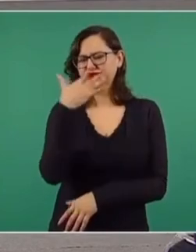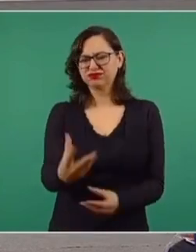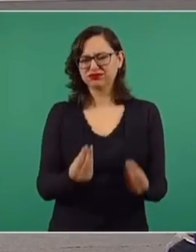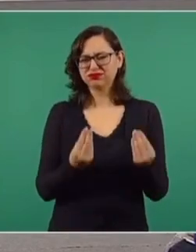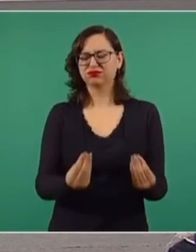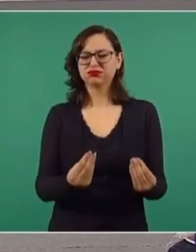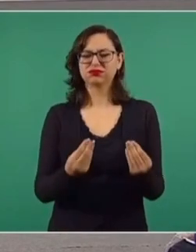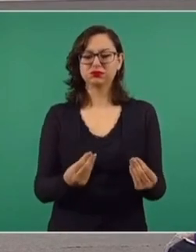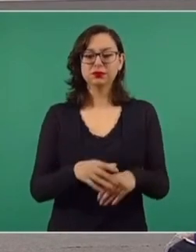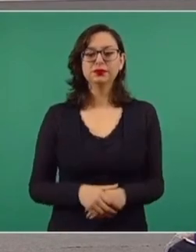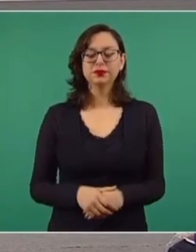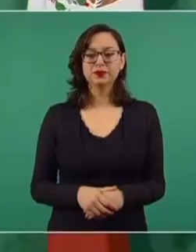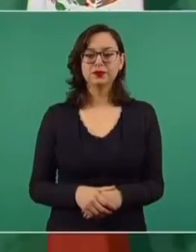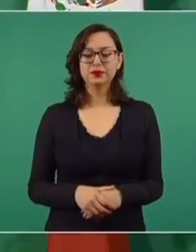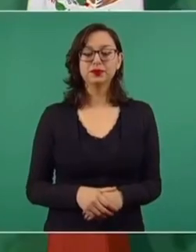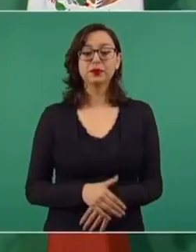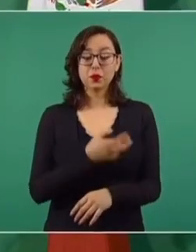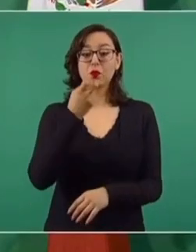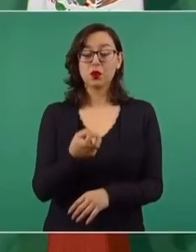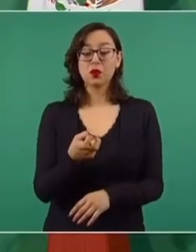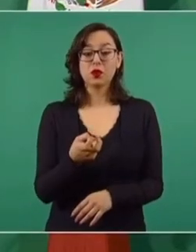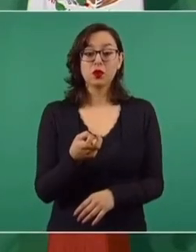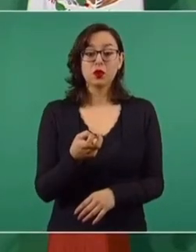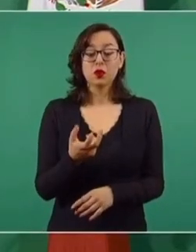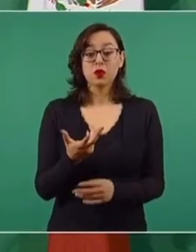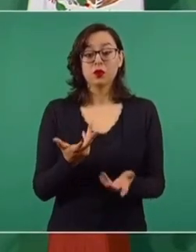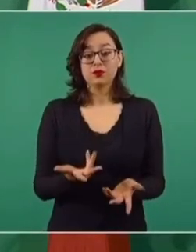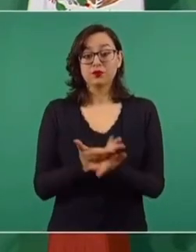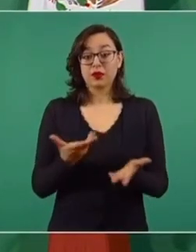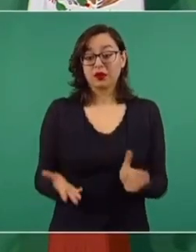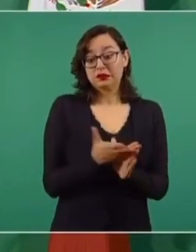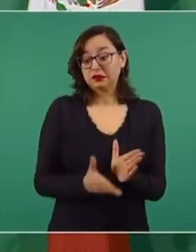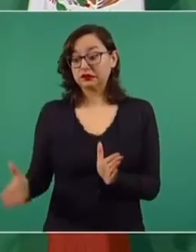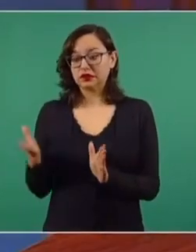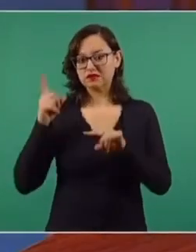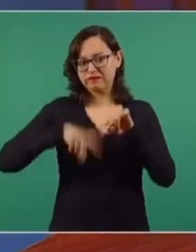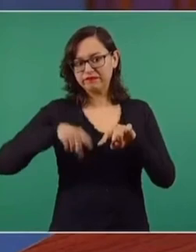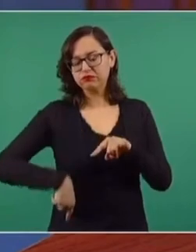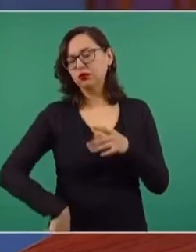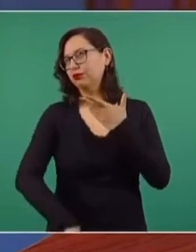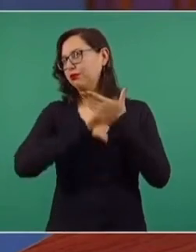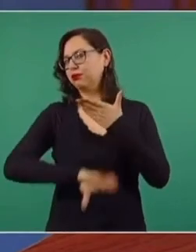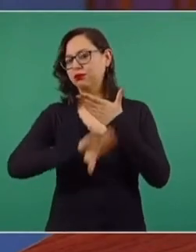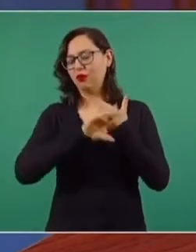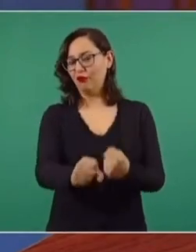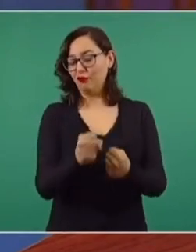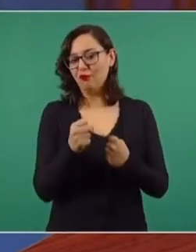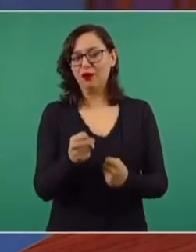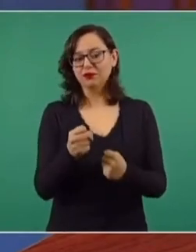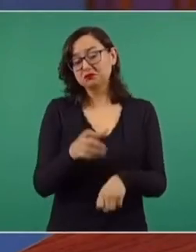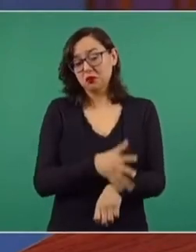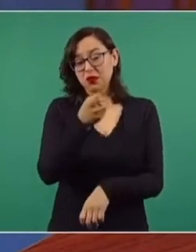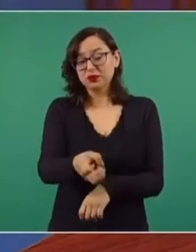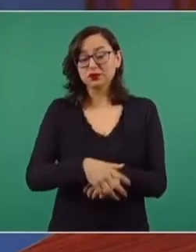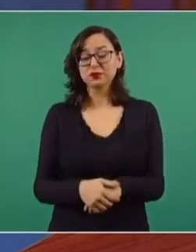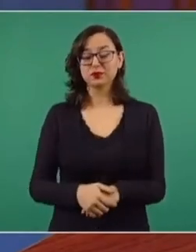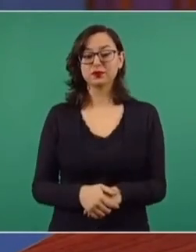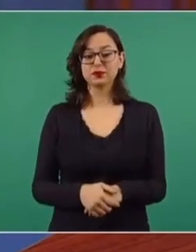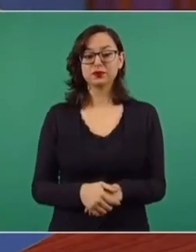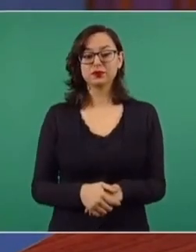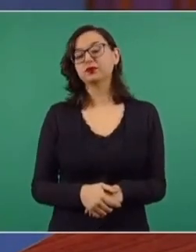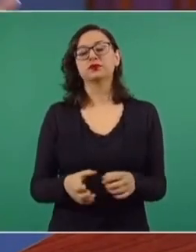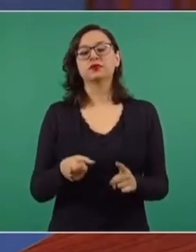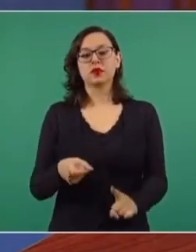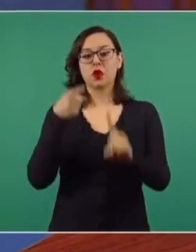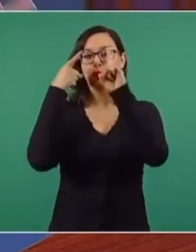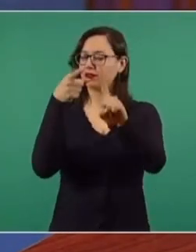Por eso también hay tanta reacción en contra de nuestro gobierno. Porque